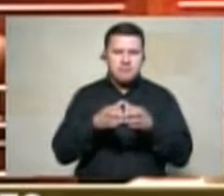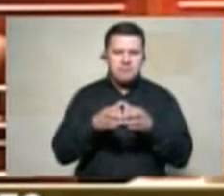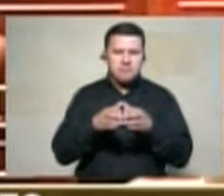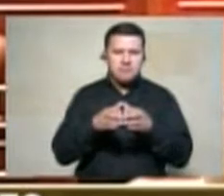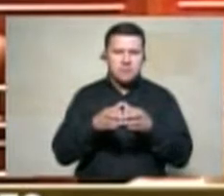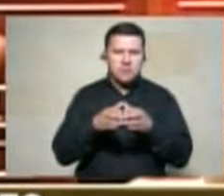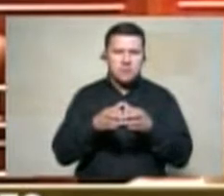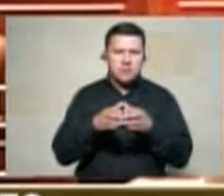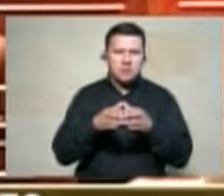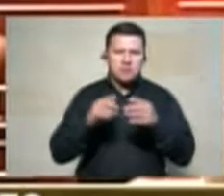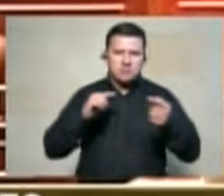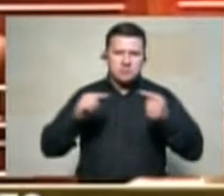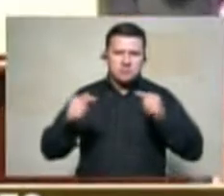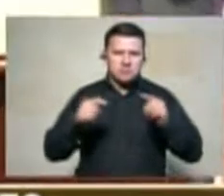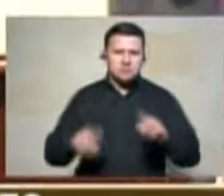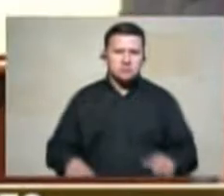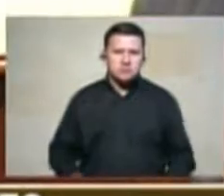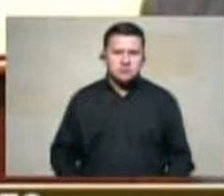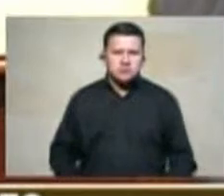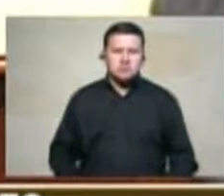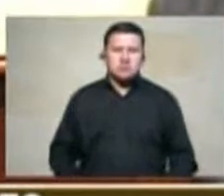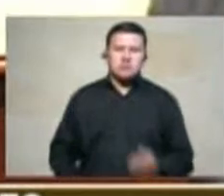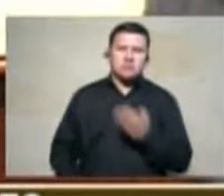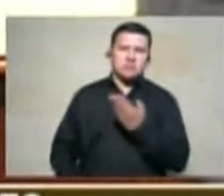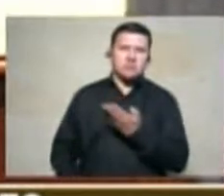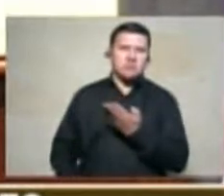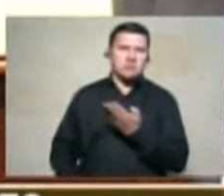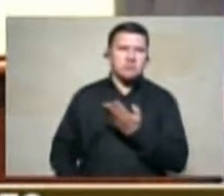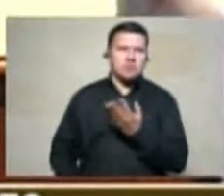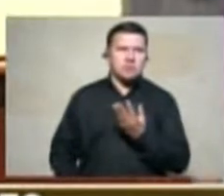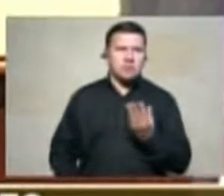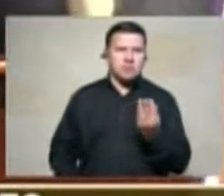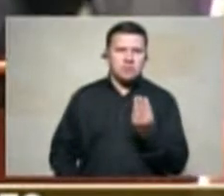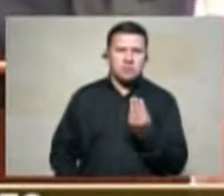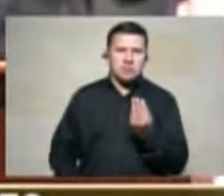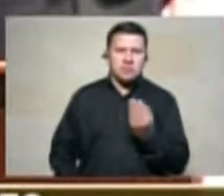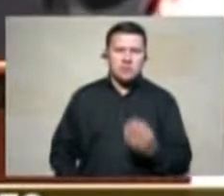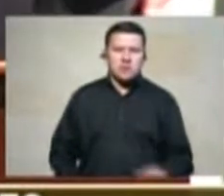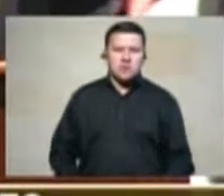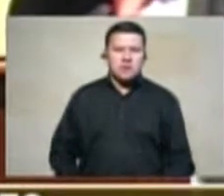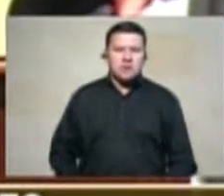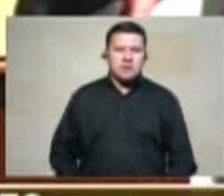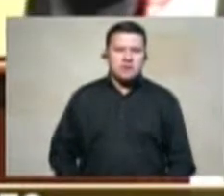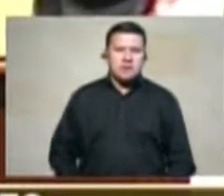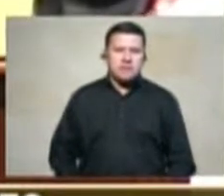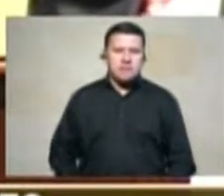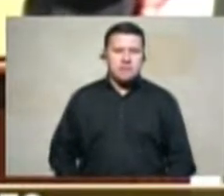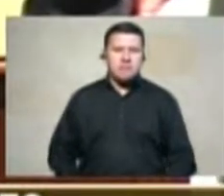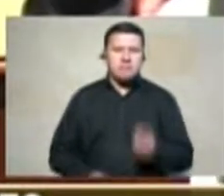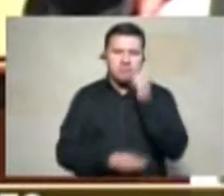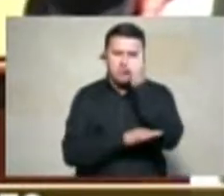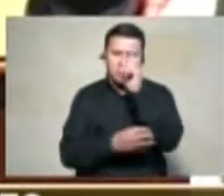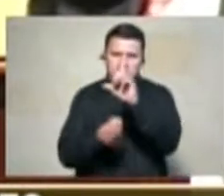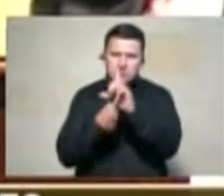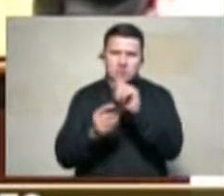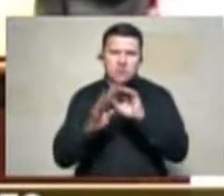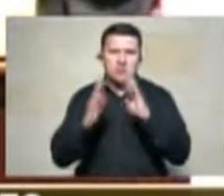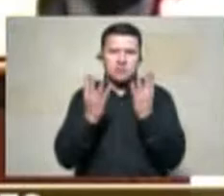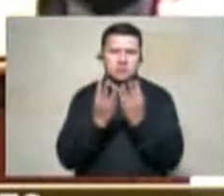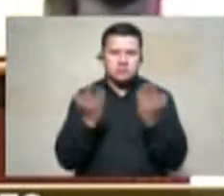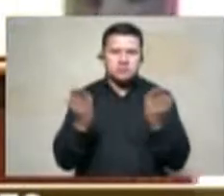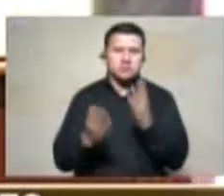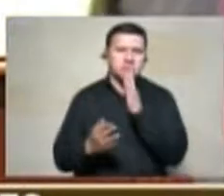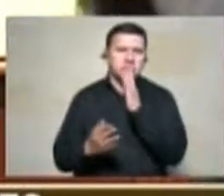del debate es darle la palabra a los voceros de los partidos políticos en el Congreso